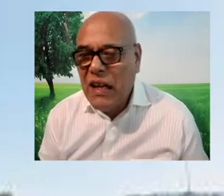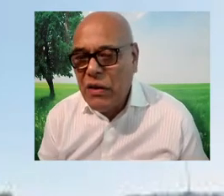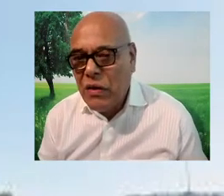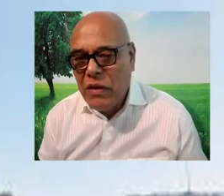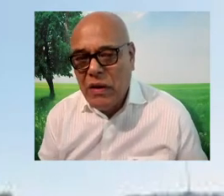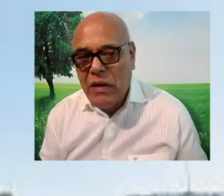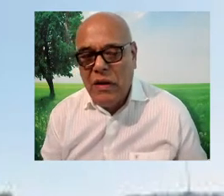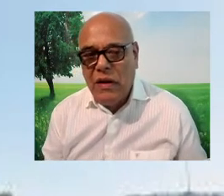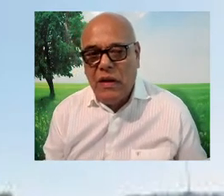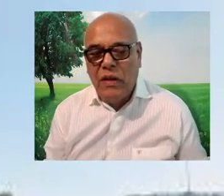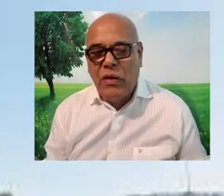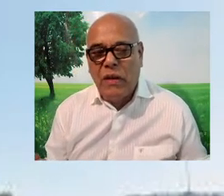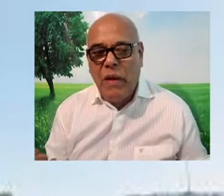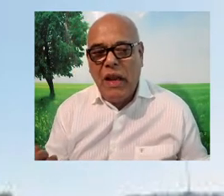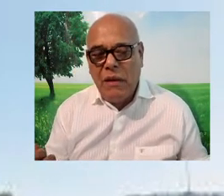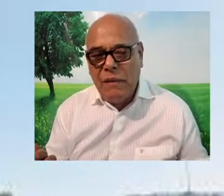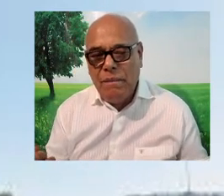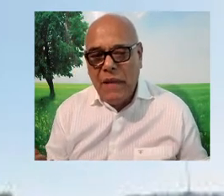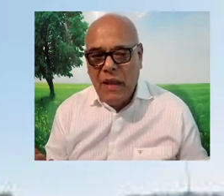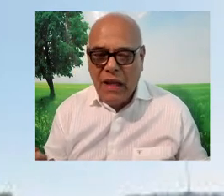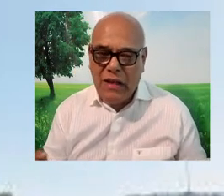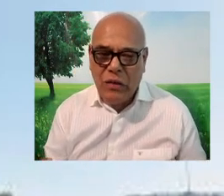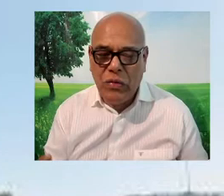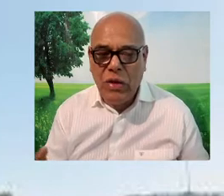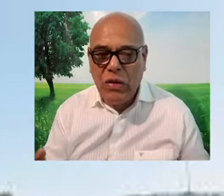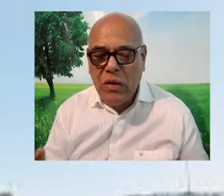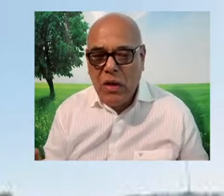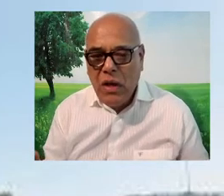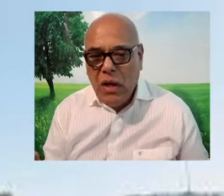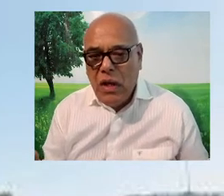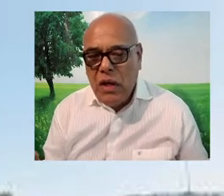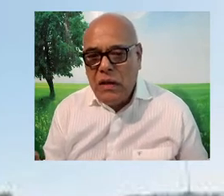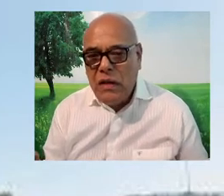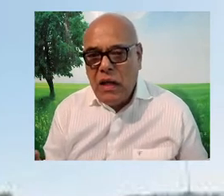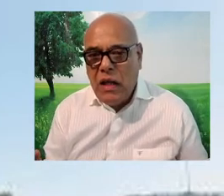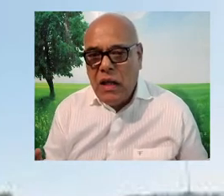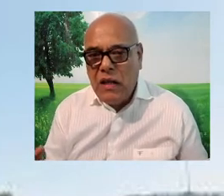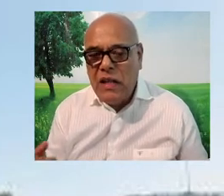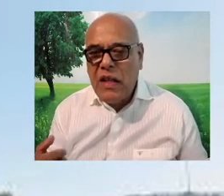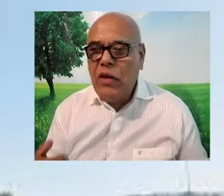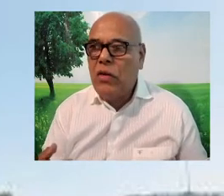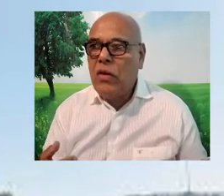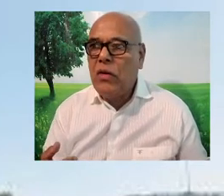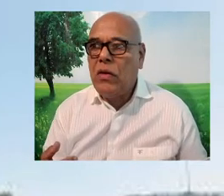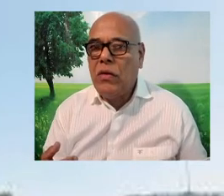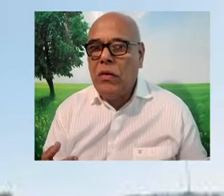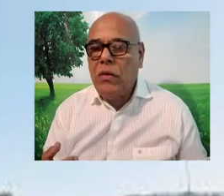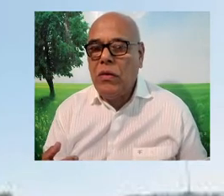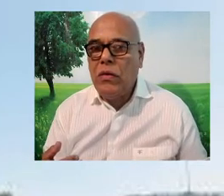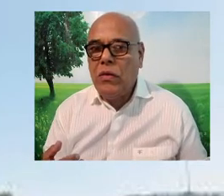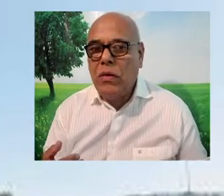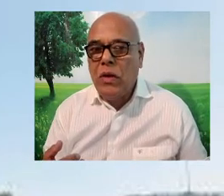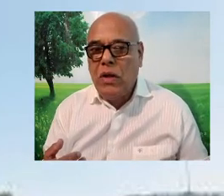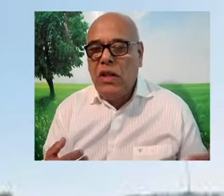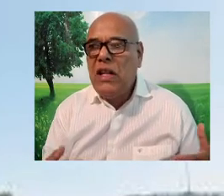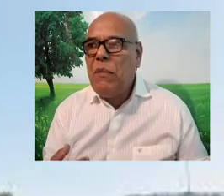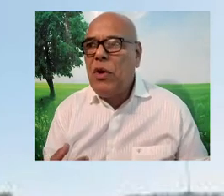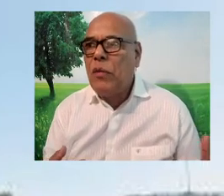policial en Norteamérica, en Estados Unidos, se ha dado un